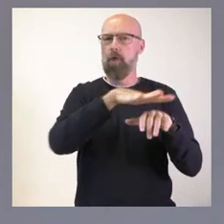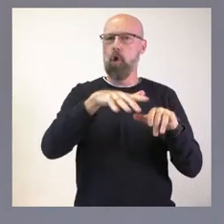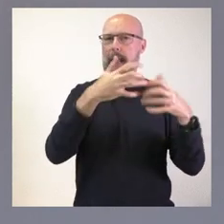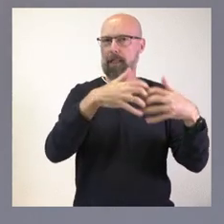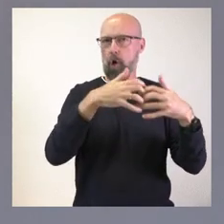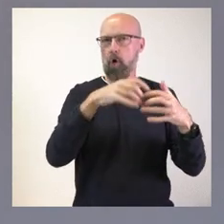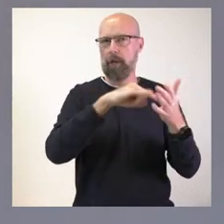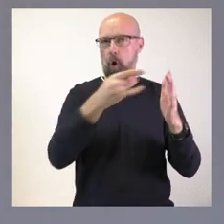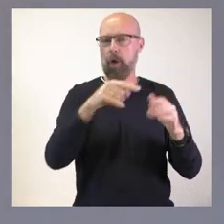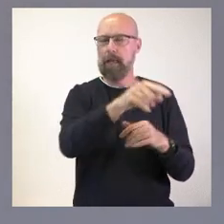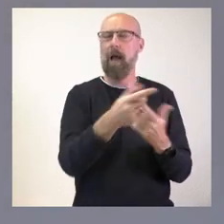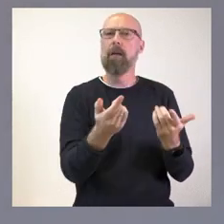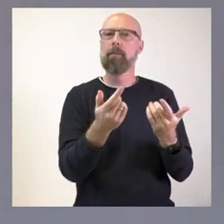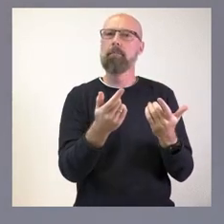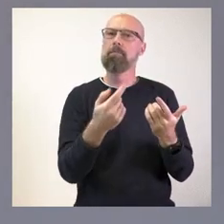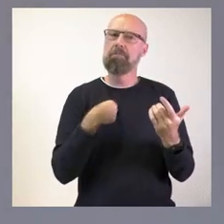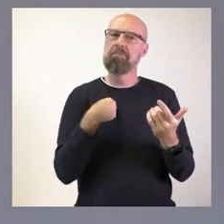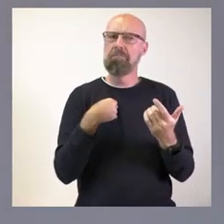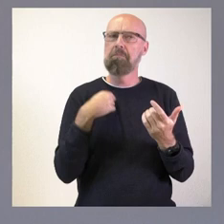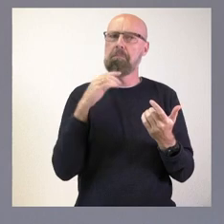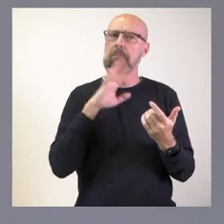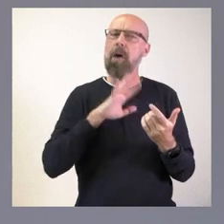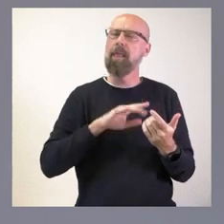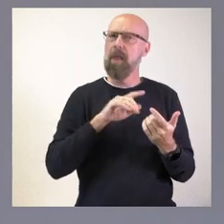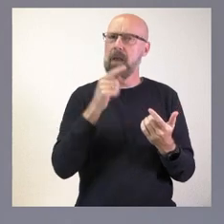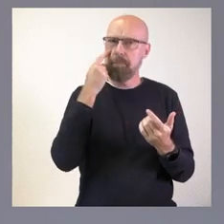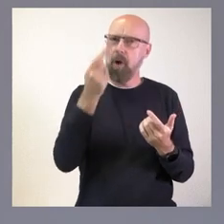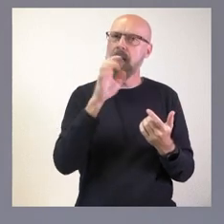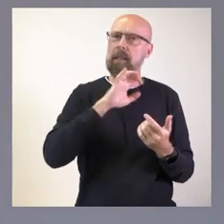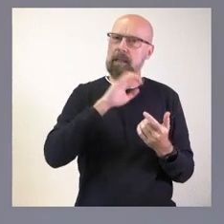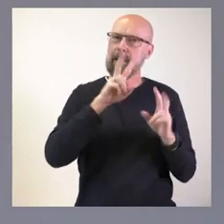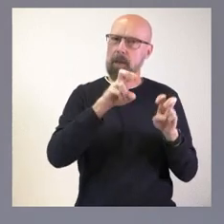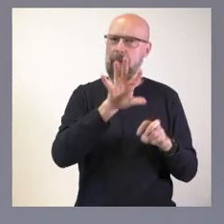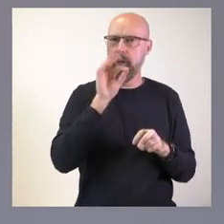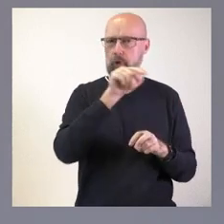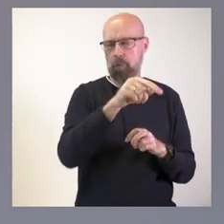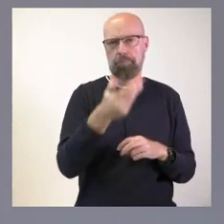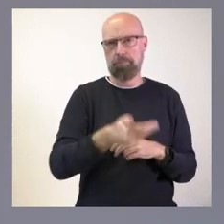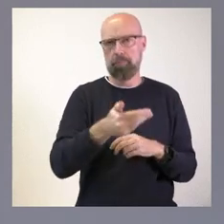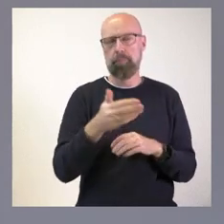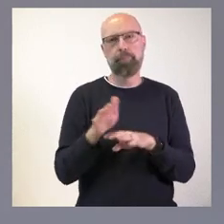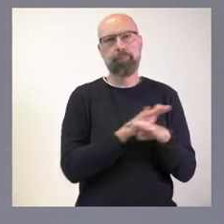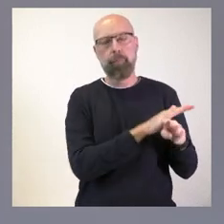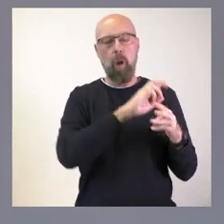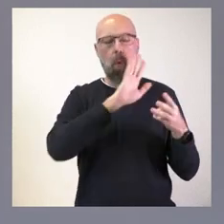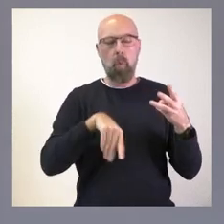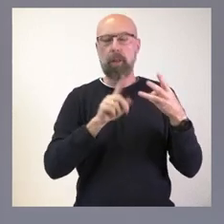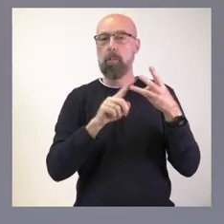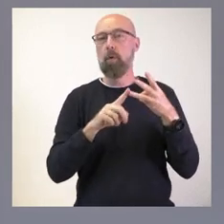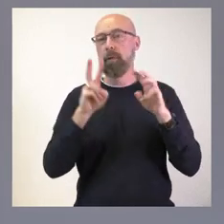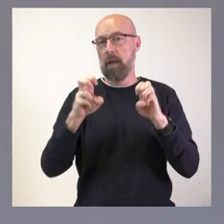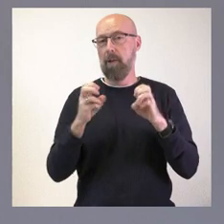importante esa decisión que se ha enfrentado en este momento. Y, en tercer lugar, una información de lo que ustedes denominan servicio público.